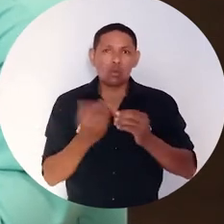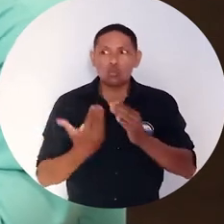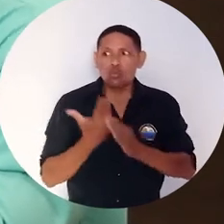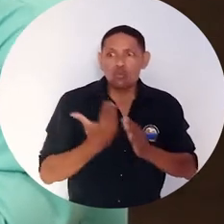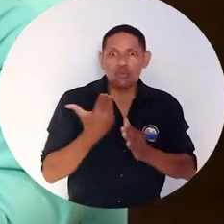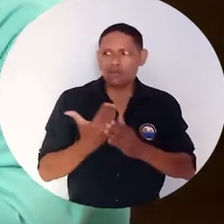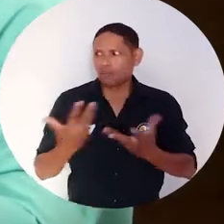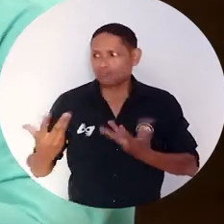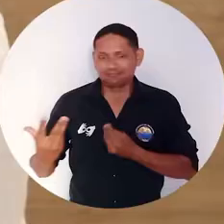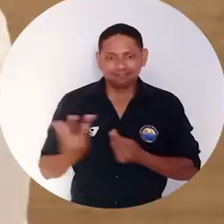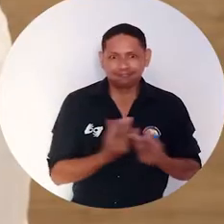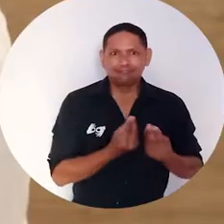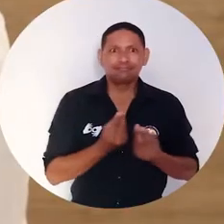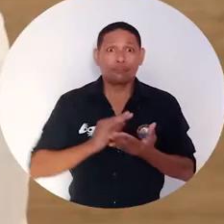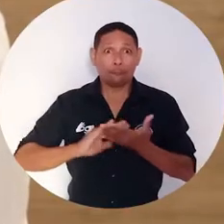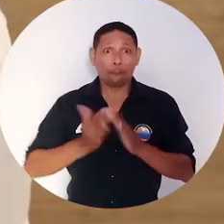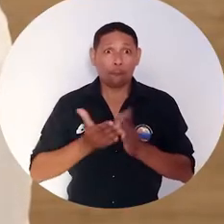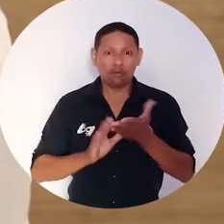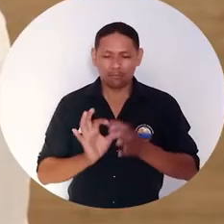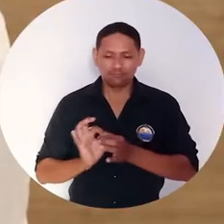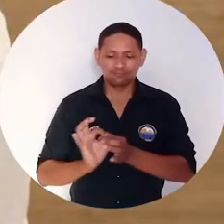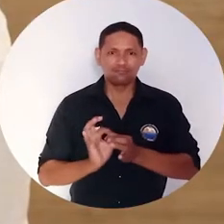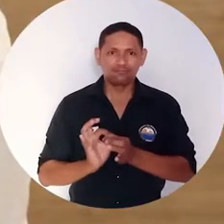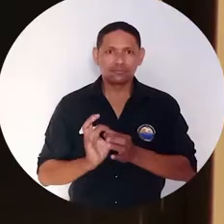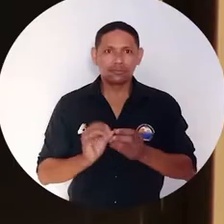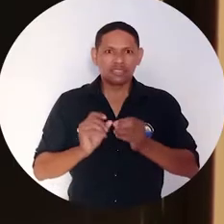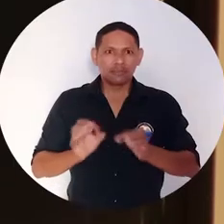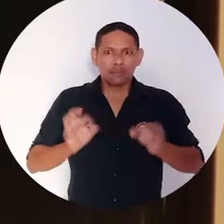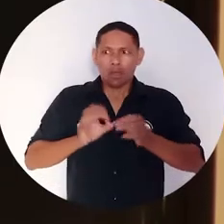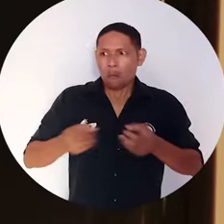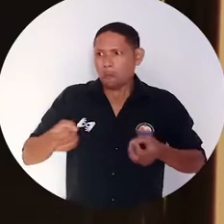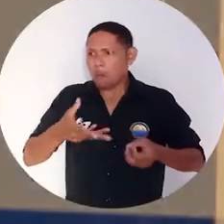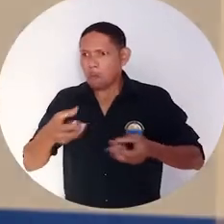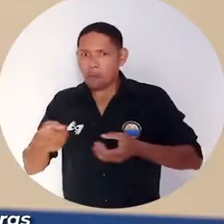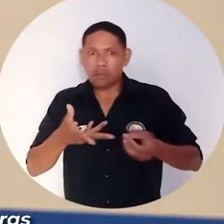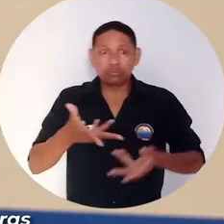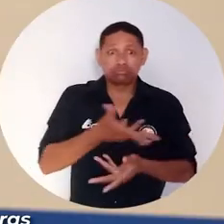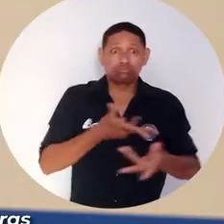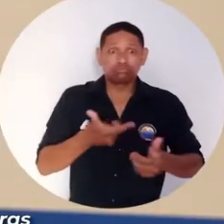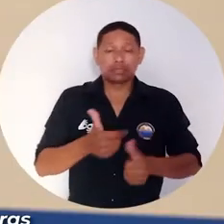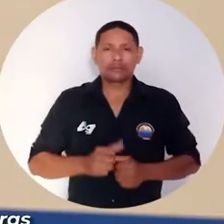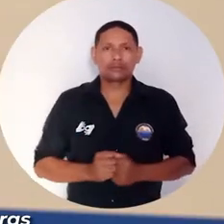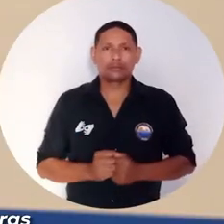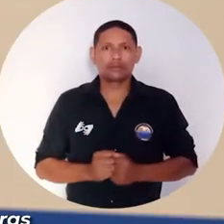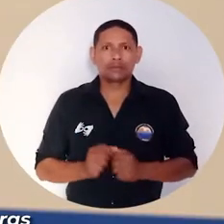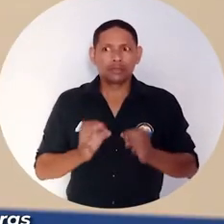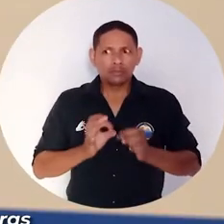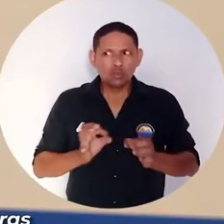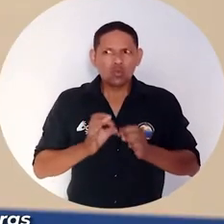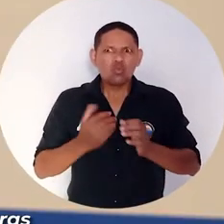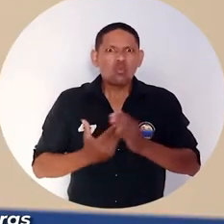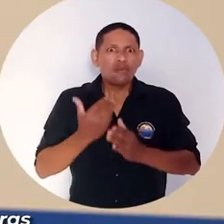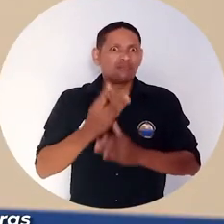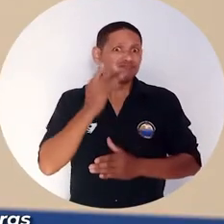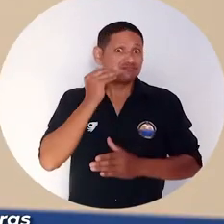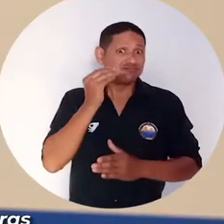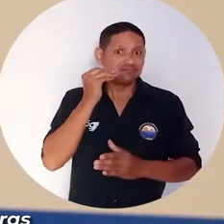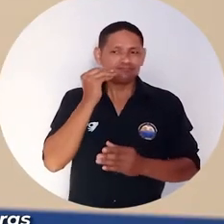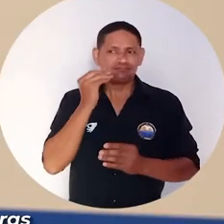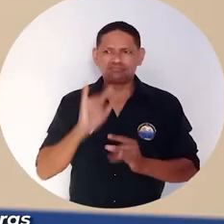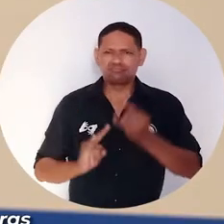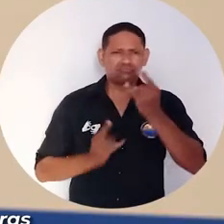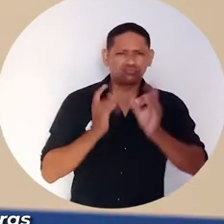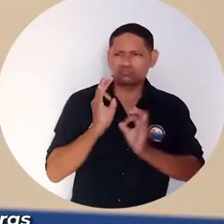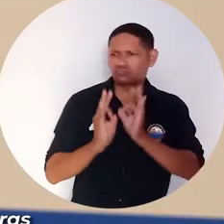comunidad y que genere valor compartido en los eslabones de la cadena turística. Y que puedan crear realmente estas experiencias sostenibles que hoy en día se